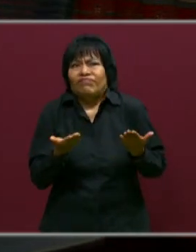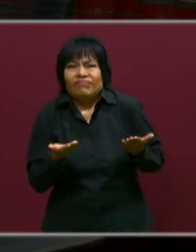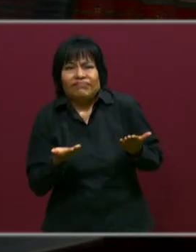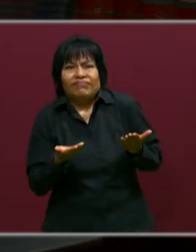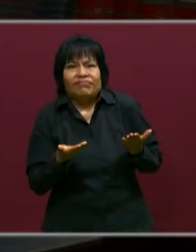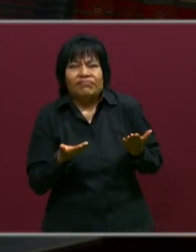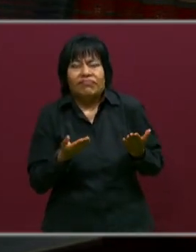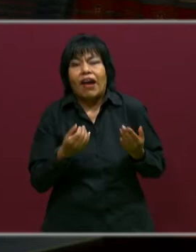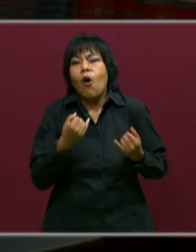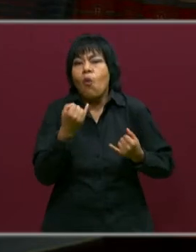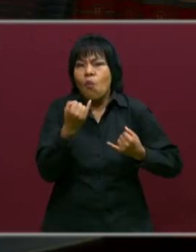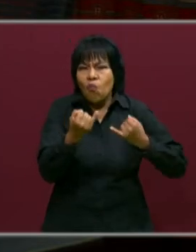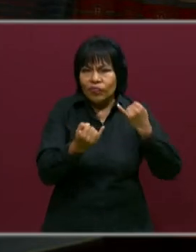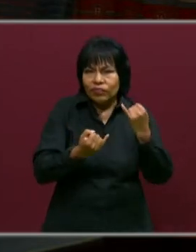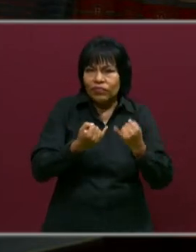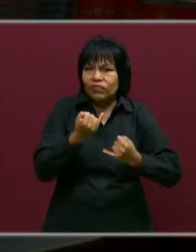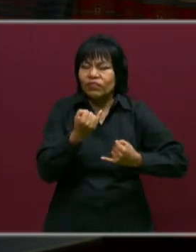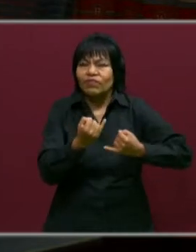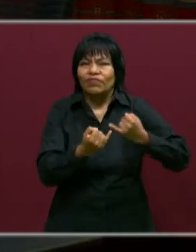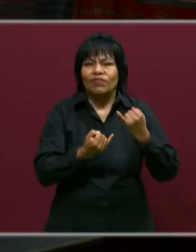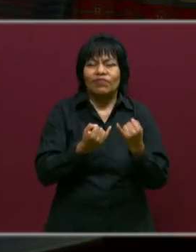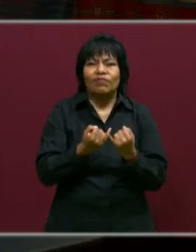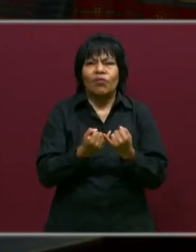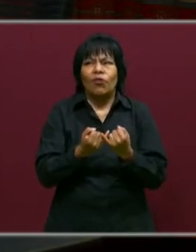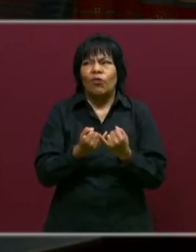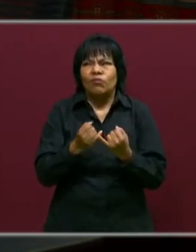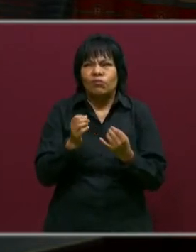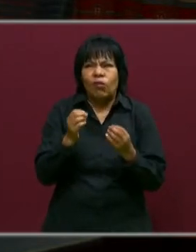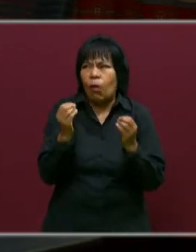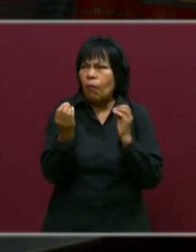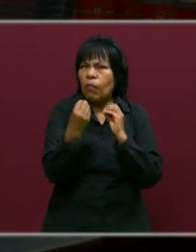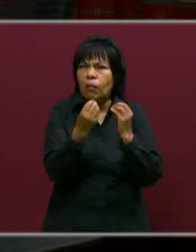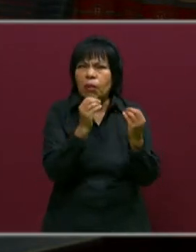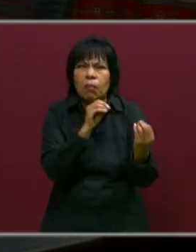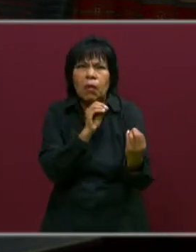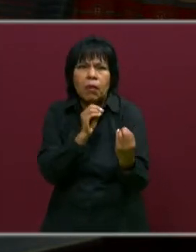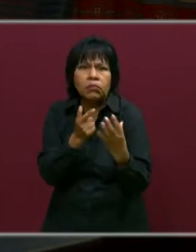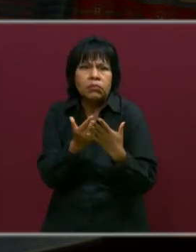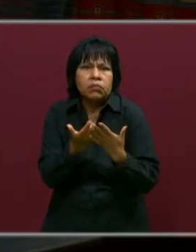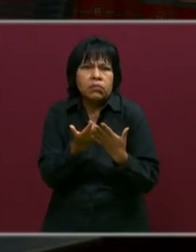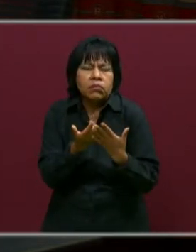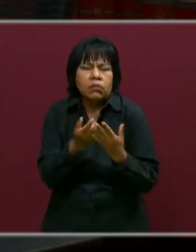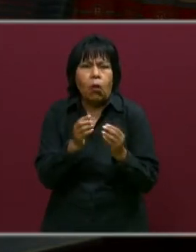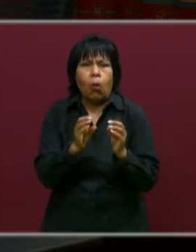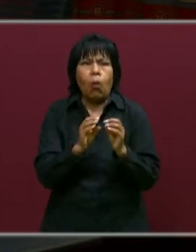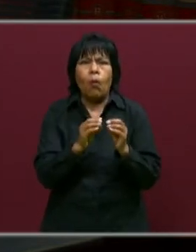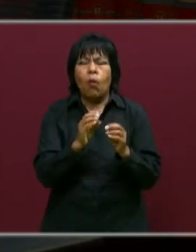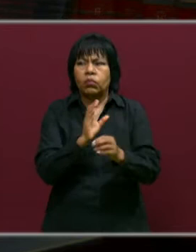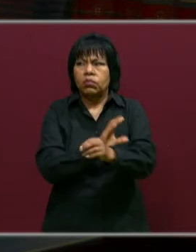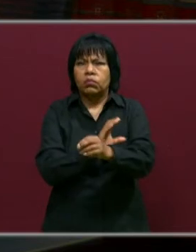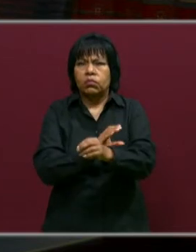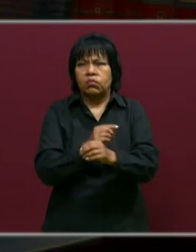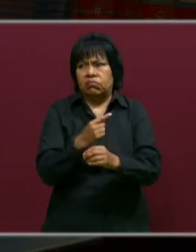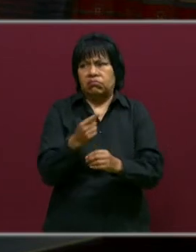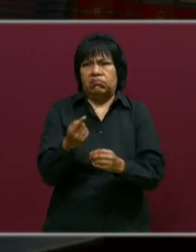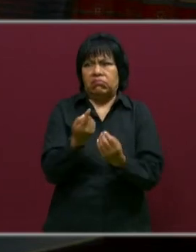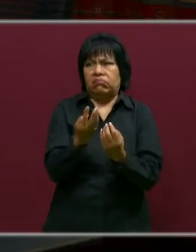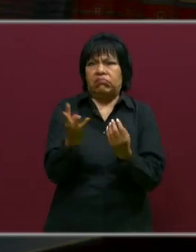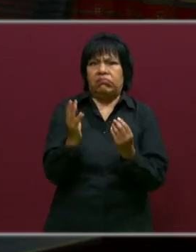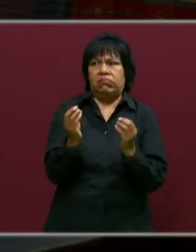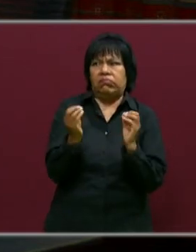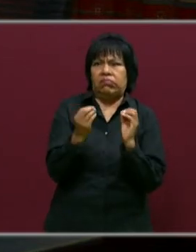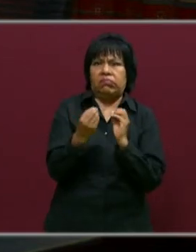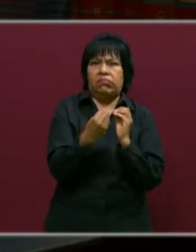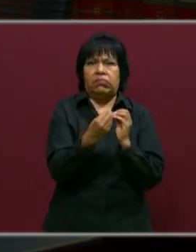en el juego, cuando hay una discusión al interior de, o entre sus compañeritos, cuando hay un